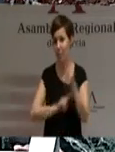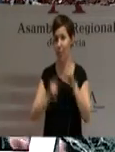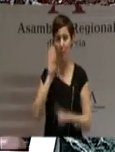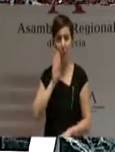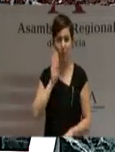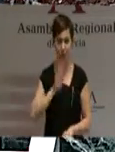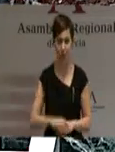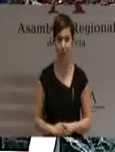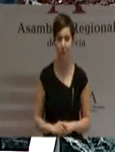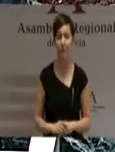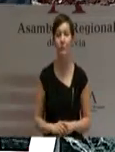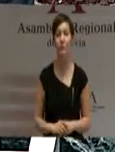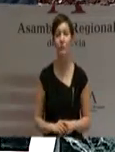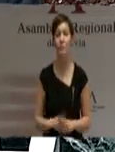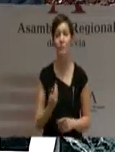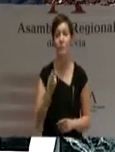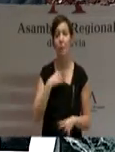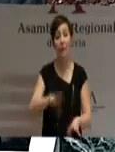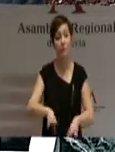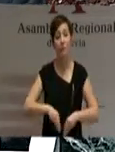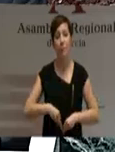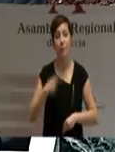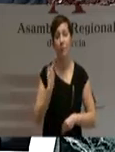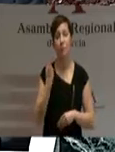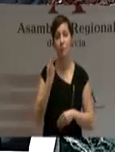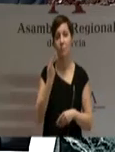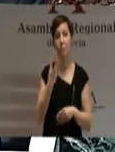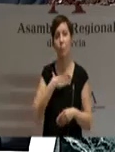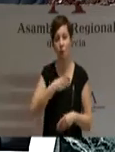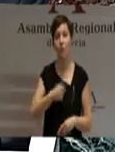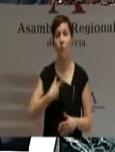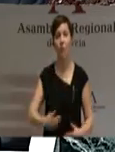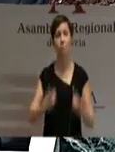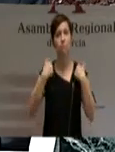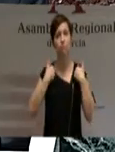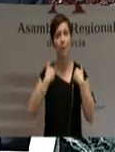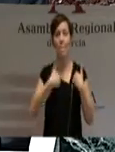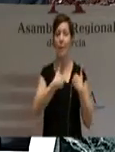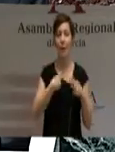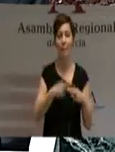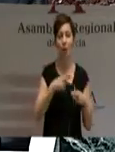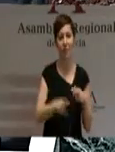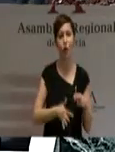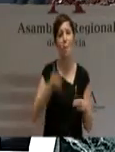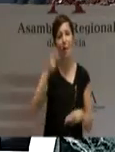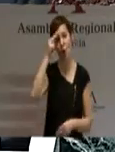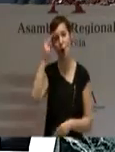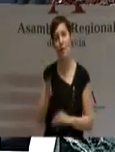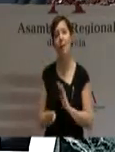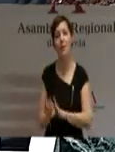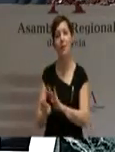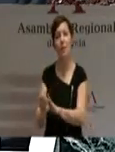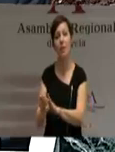afirmo que es posible la dedicación a la política y seguir siendo honrada, que cruzar el portal de un edificio público no nos convierte en